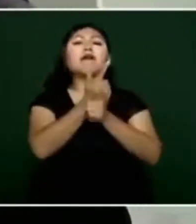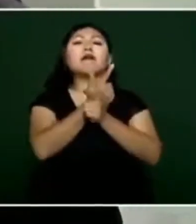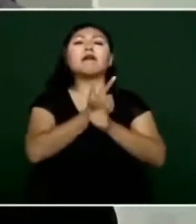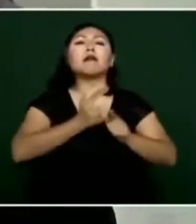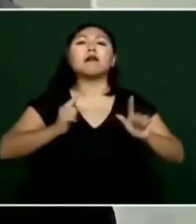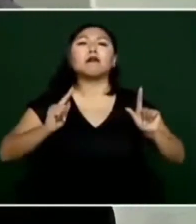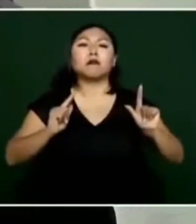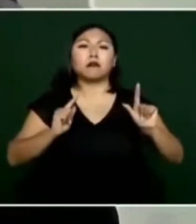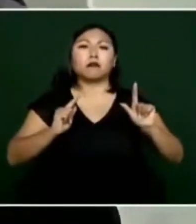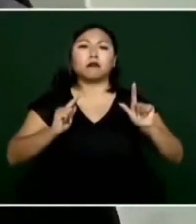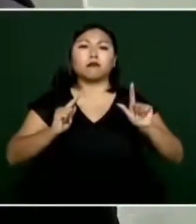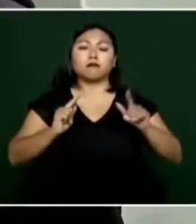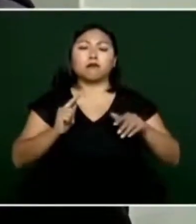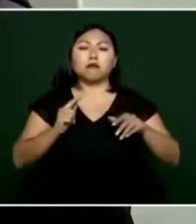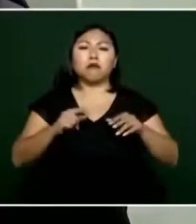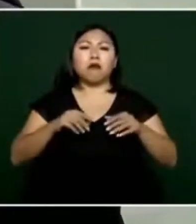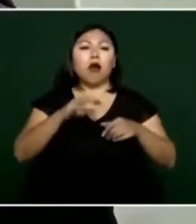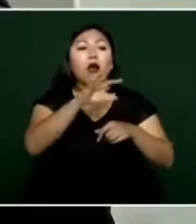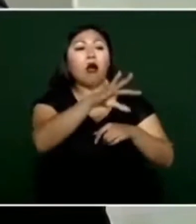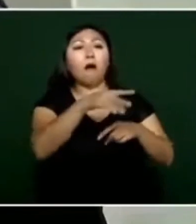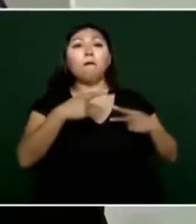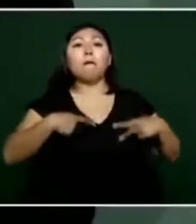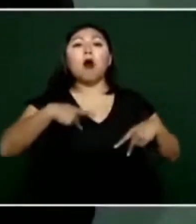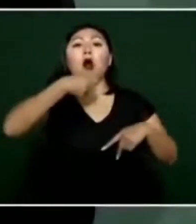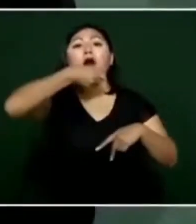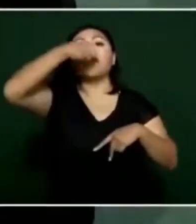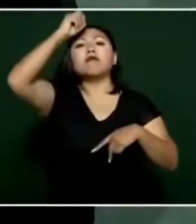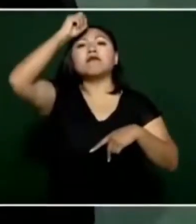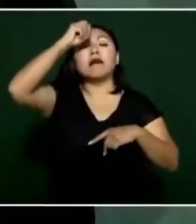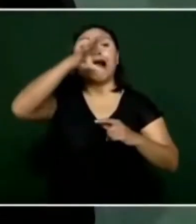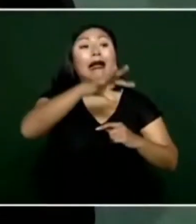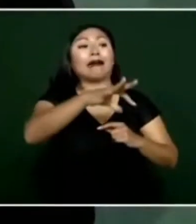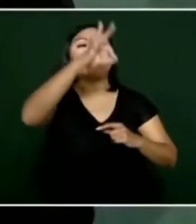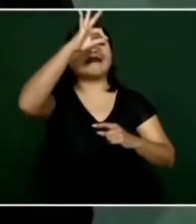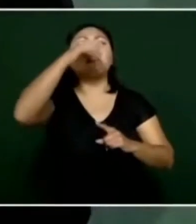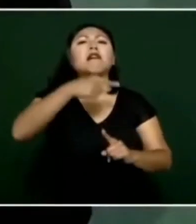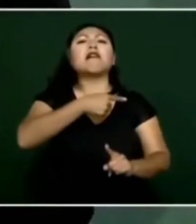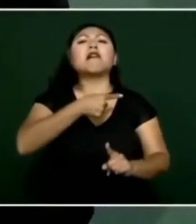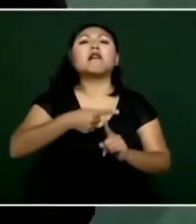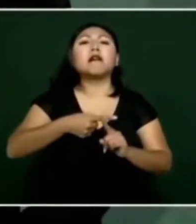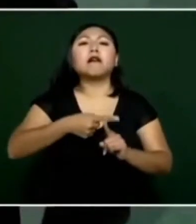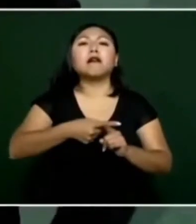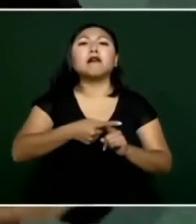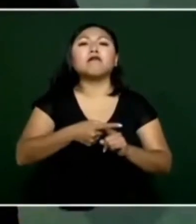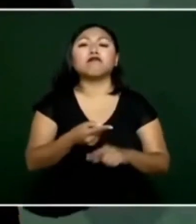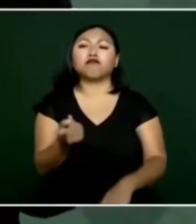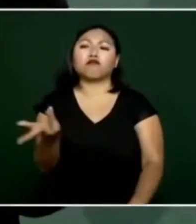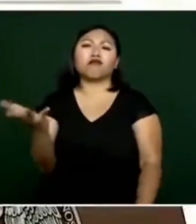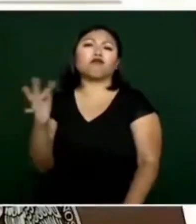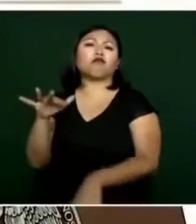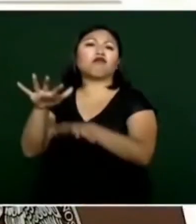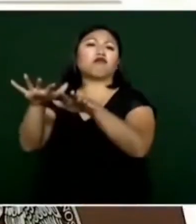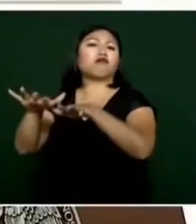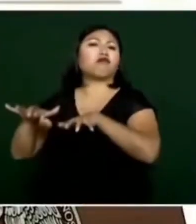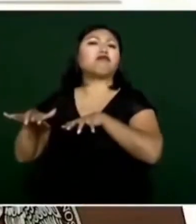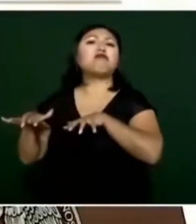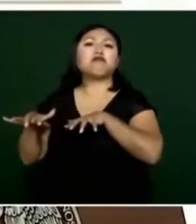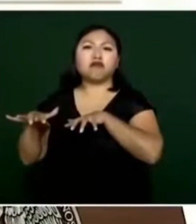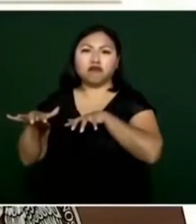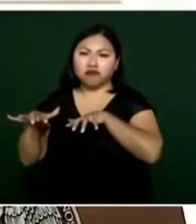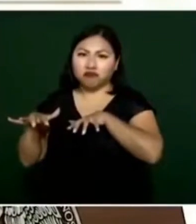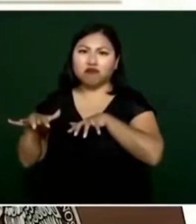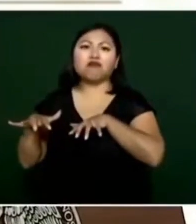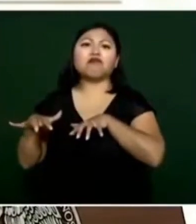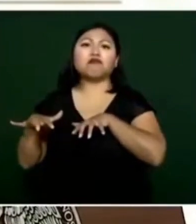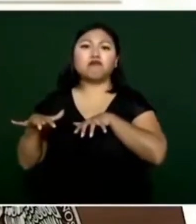con su voto libre secreto eso es lo otro sin usar presupuesto público